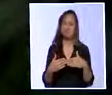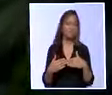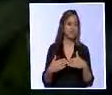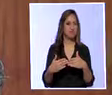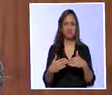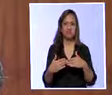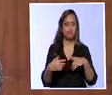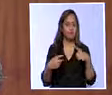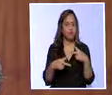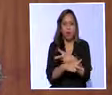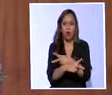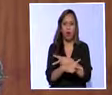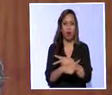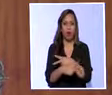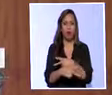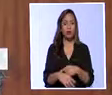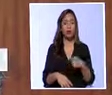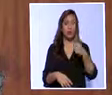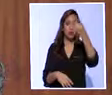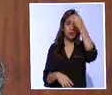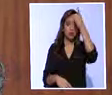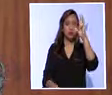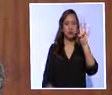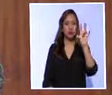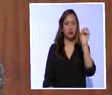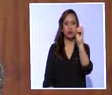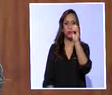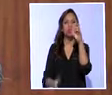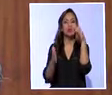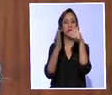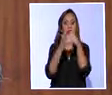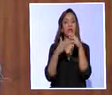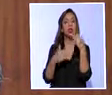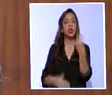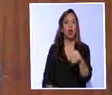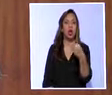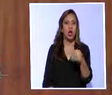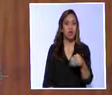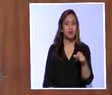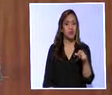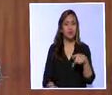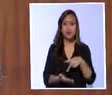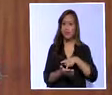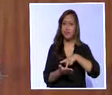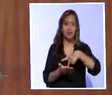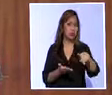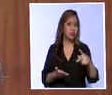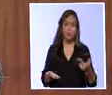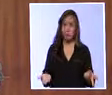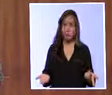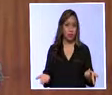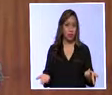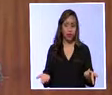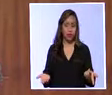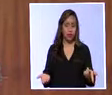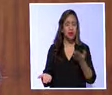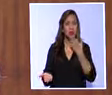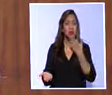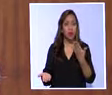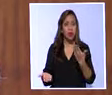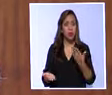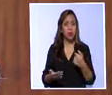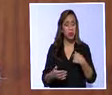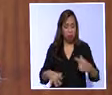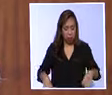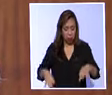sucedió. La deuda nuestra ascendió a 700 mil dólares, algo absolutamente impagable, impagable y nosotros